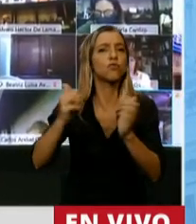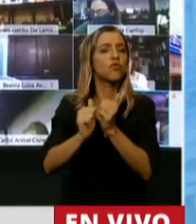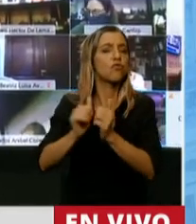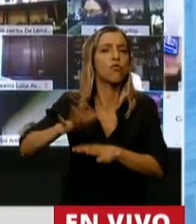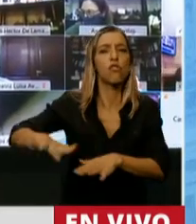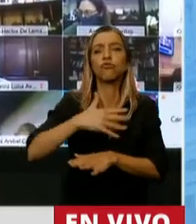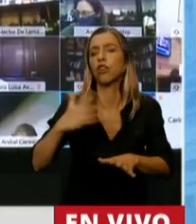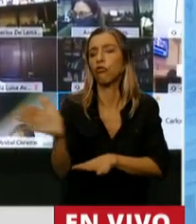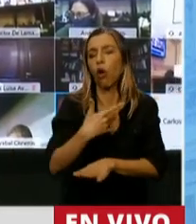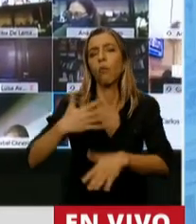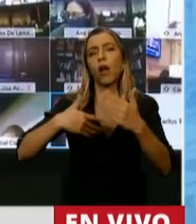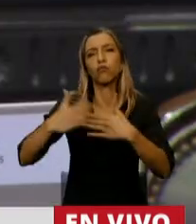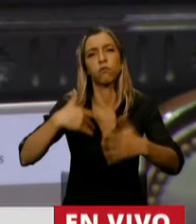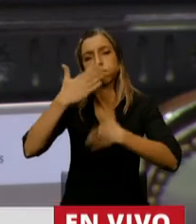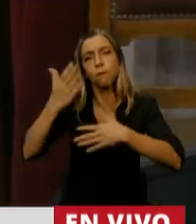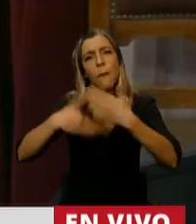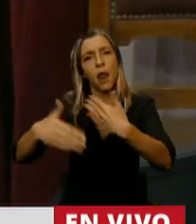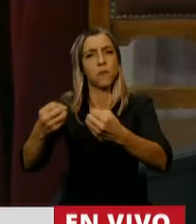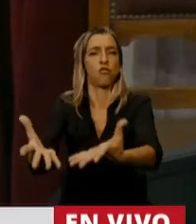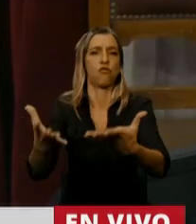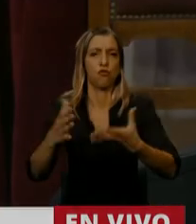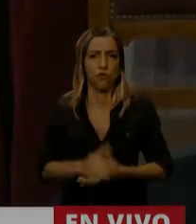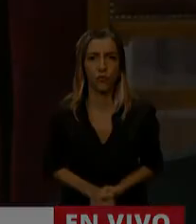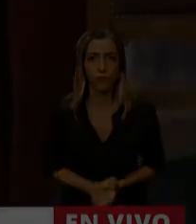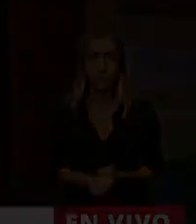la democracia de la ciudad. Muchísimas gracias, Presidente. Gracias, Diputado Clery. Gracias.